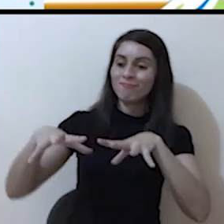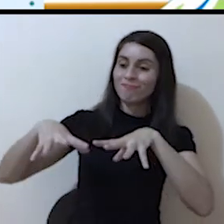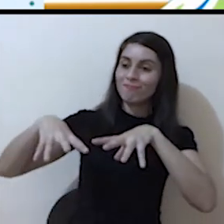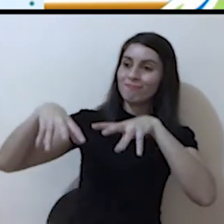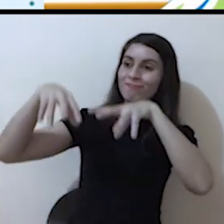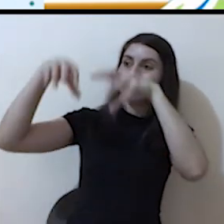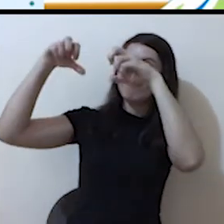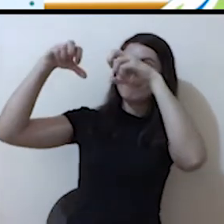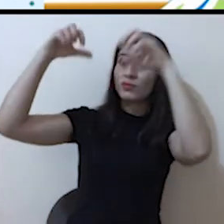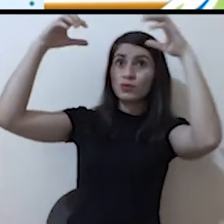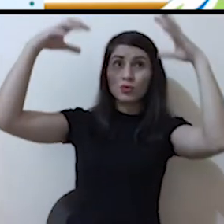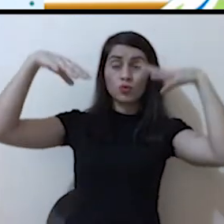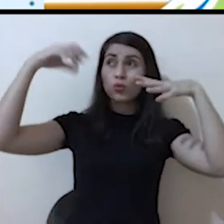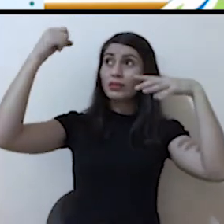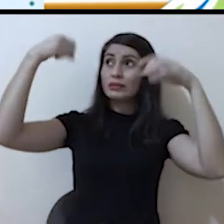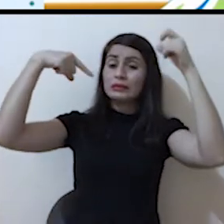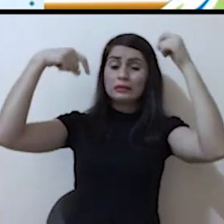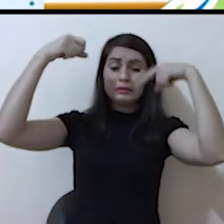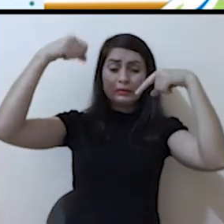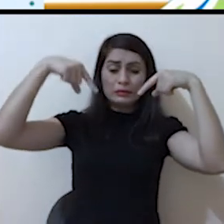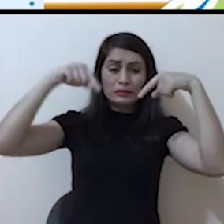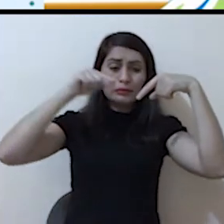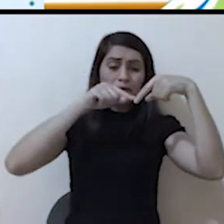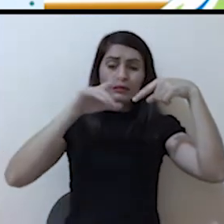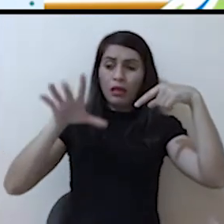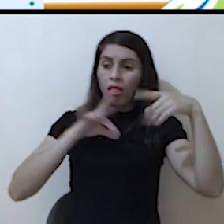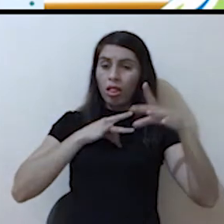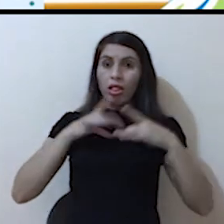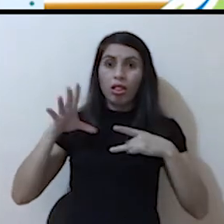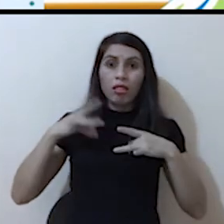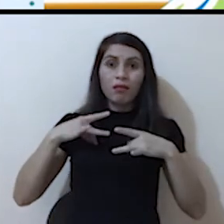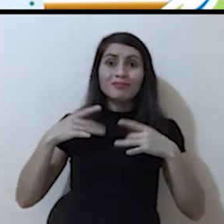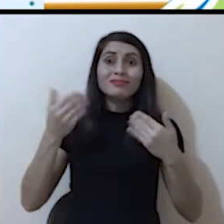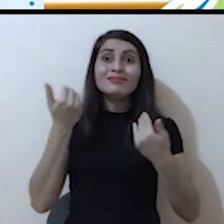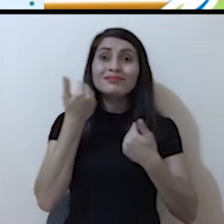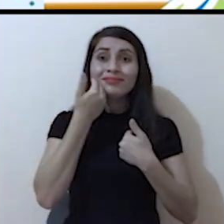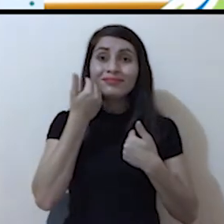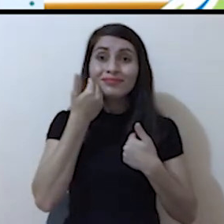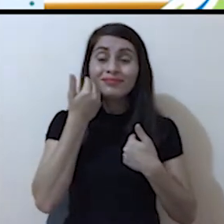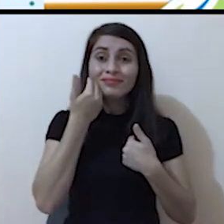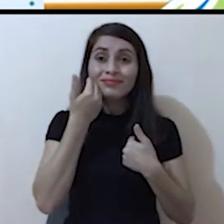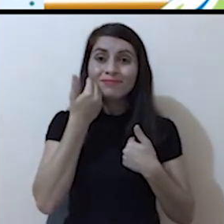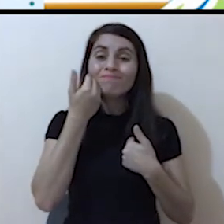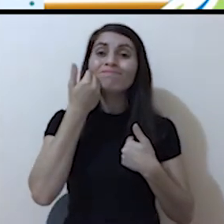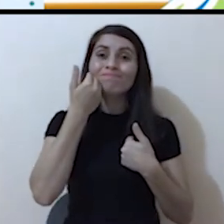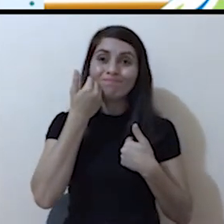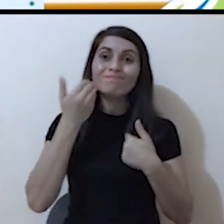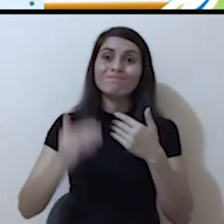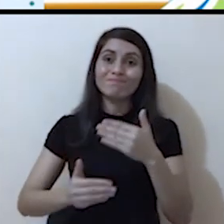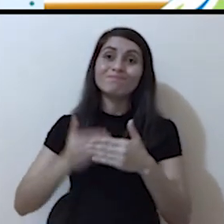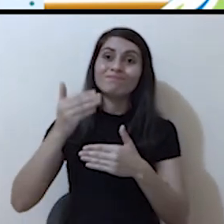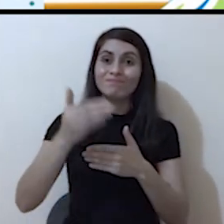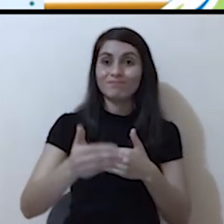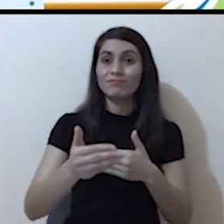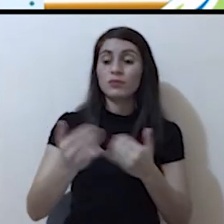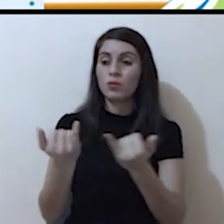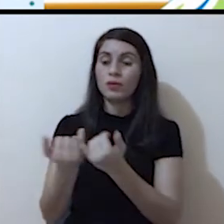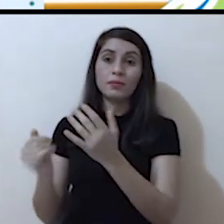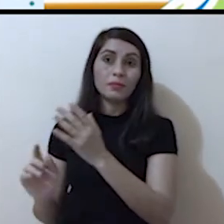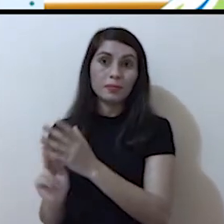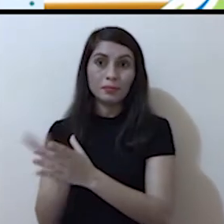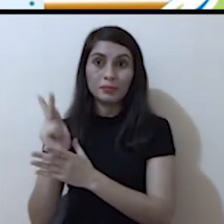nosotros en forma de lluvia, dándose fenómenos como la lluvia ácida, que es algo muy dañino tanto para los